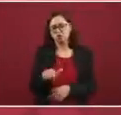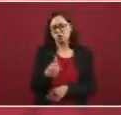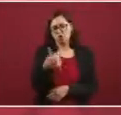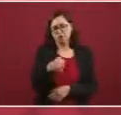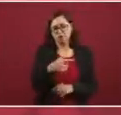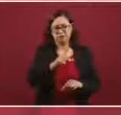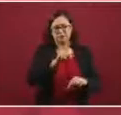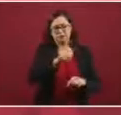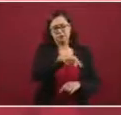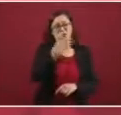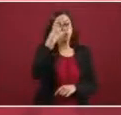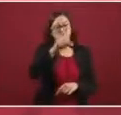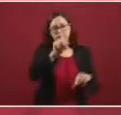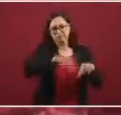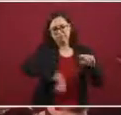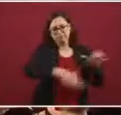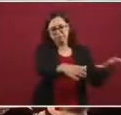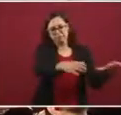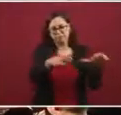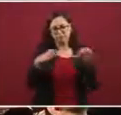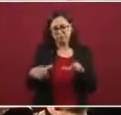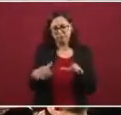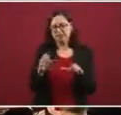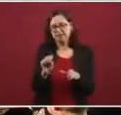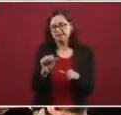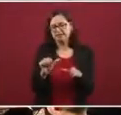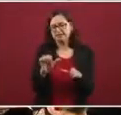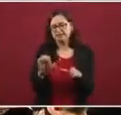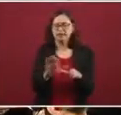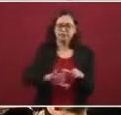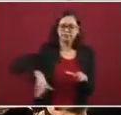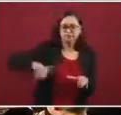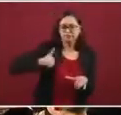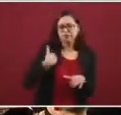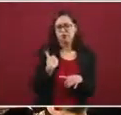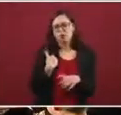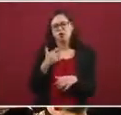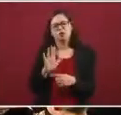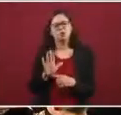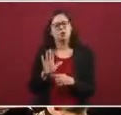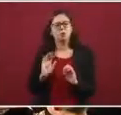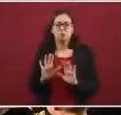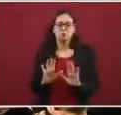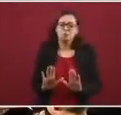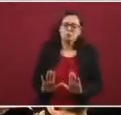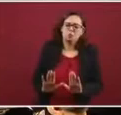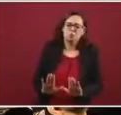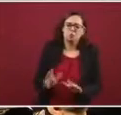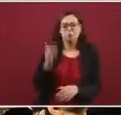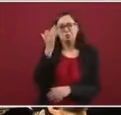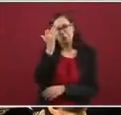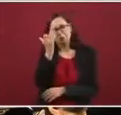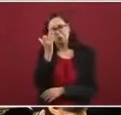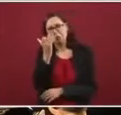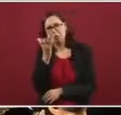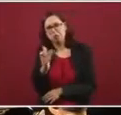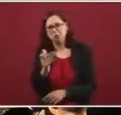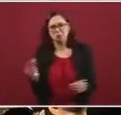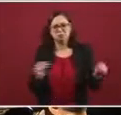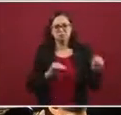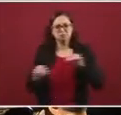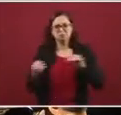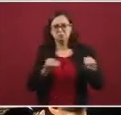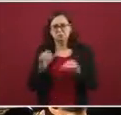tenido… ha estado, digamos, administrado bajo el SAE, pero no ha tenido ningún fin productivo, como yo les mencionaba. Y en este caso,